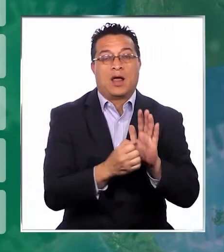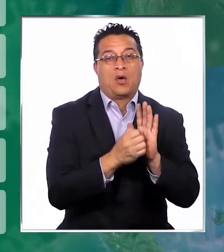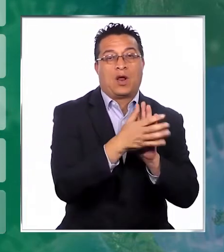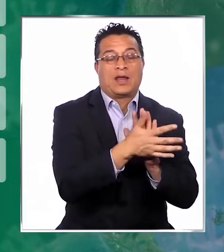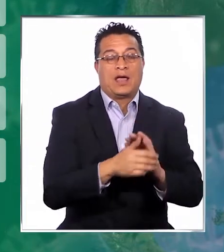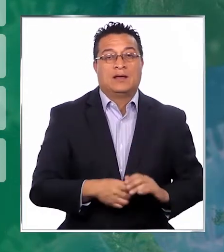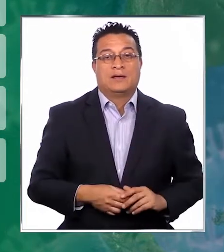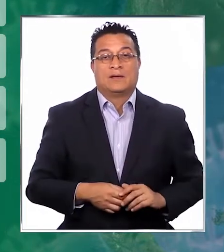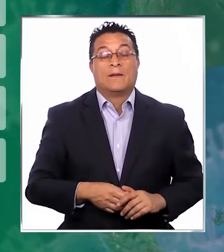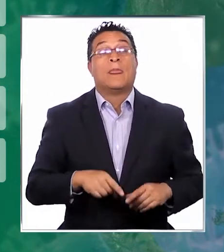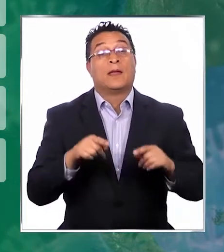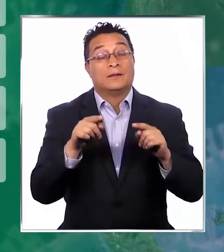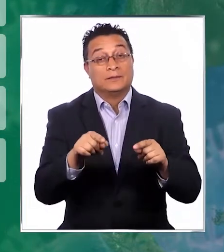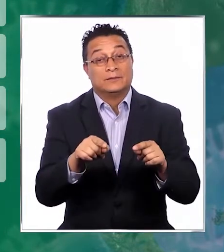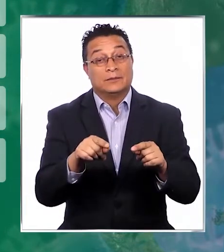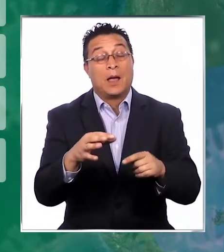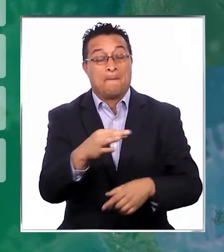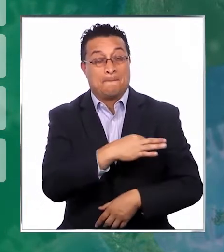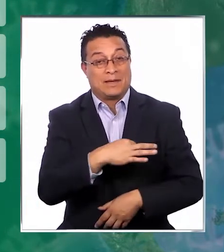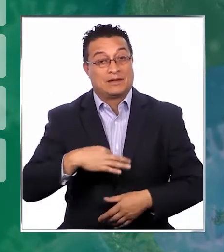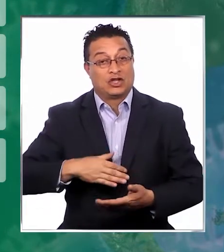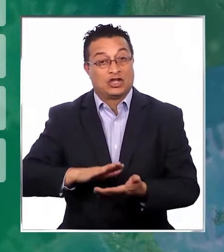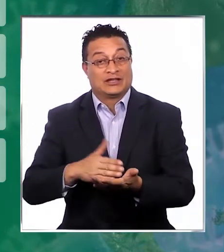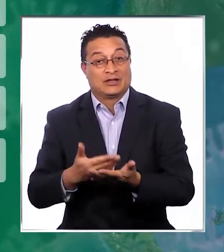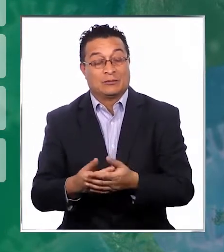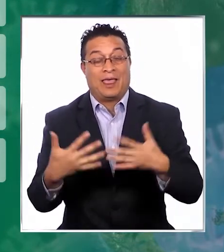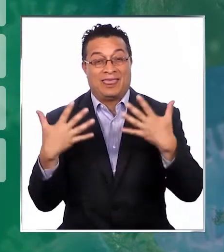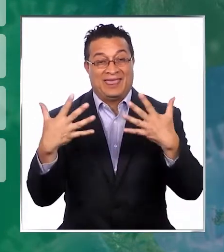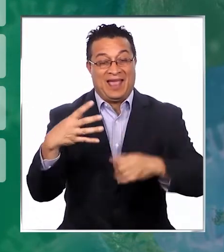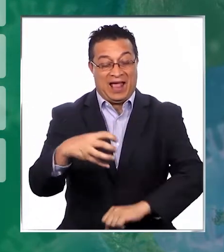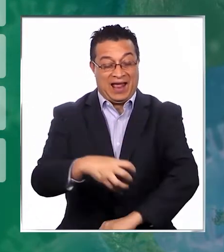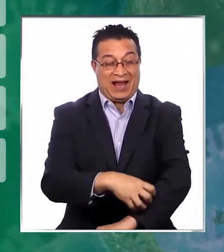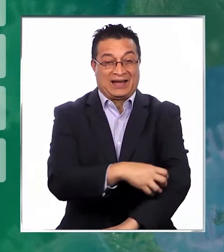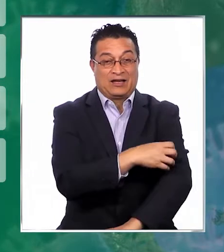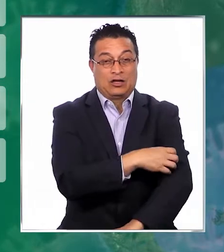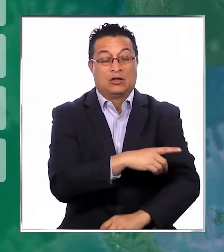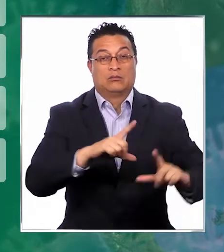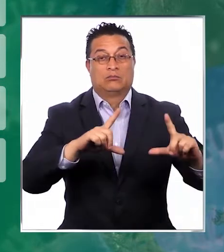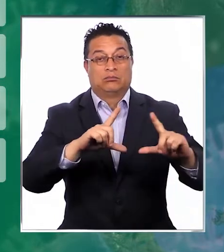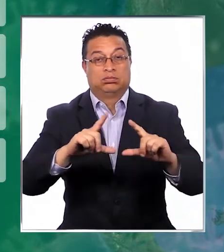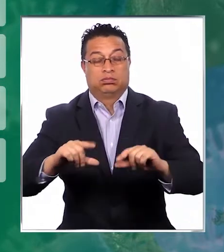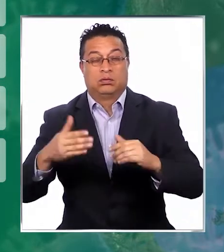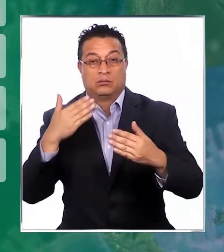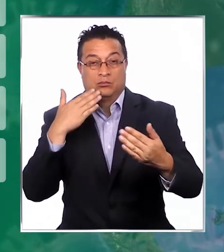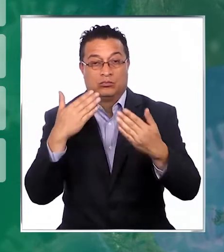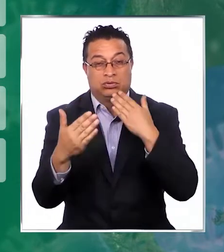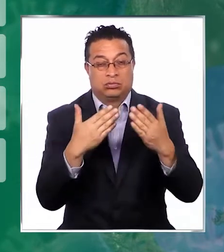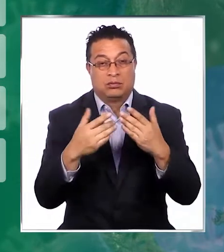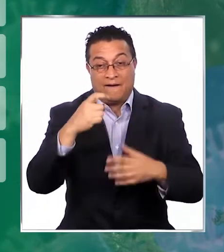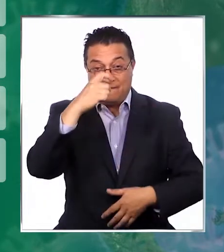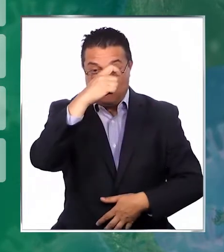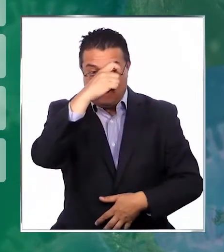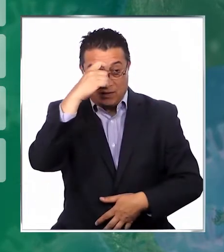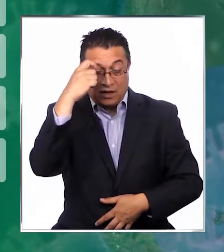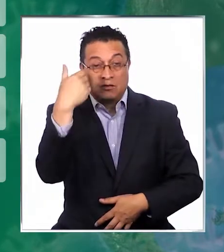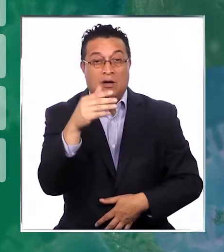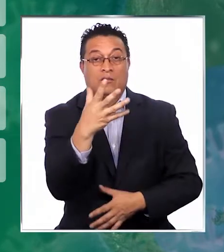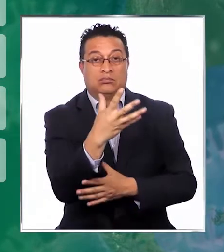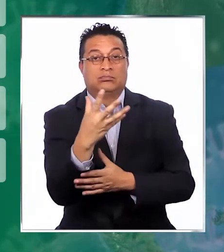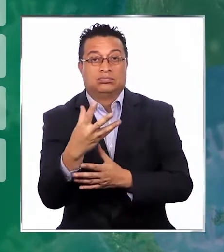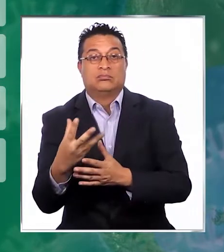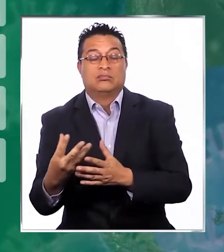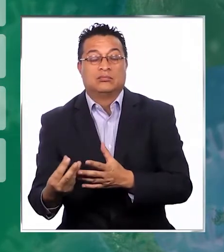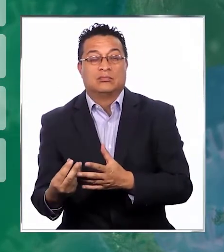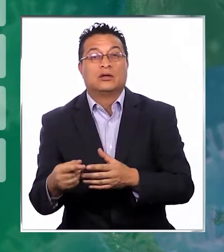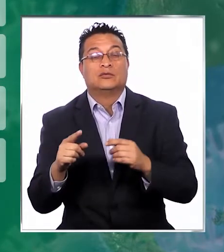Araucanía. De acuerdo a los indicadores del Ministerio de Salud, 10 regiones disminuyen los contagios. Cuando ya el verano comienza a